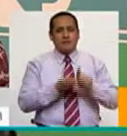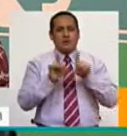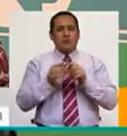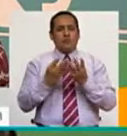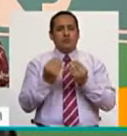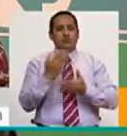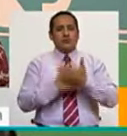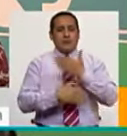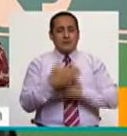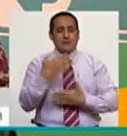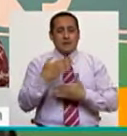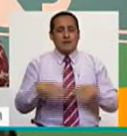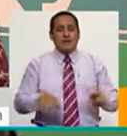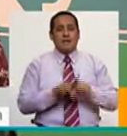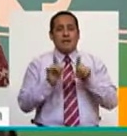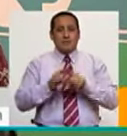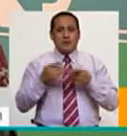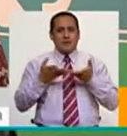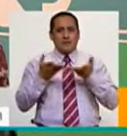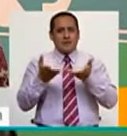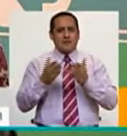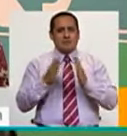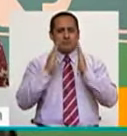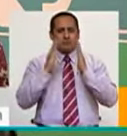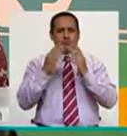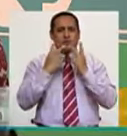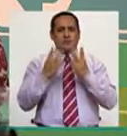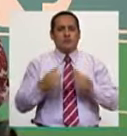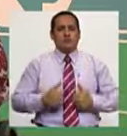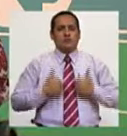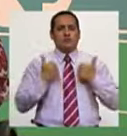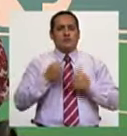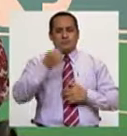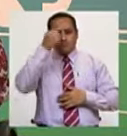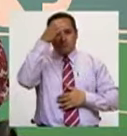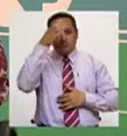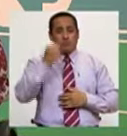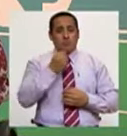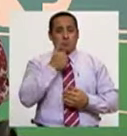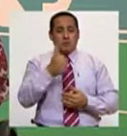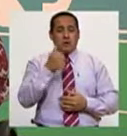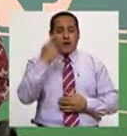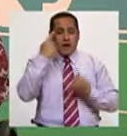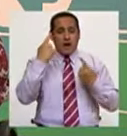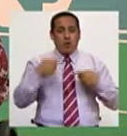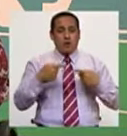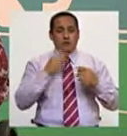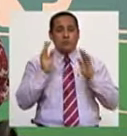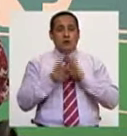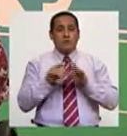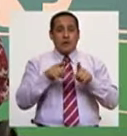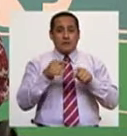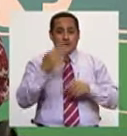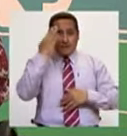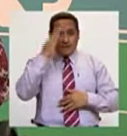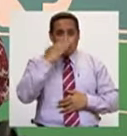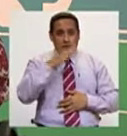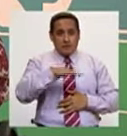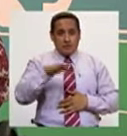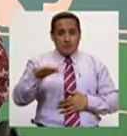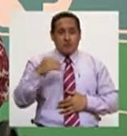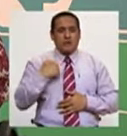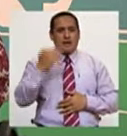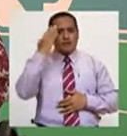con habilidades diferentes que sobresalen por sus dotes creativos. Muy buena iniciativa. Así que chicos,